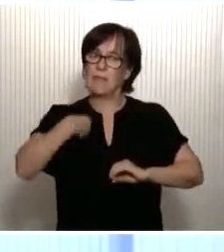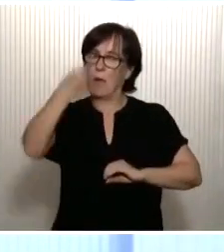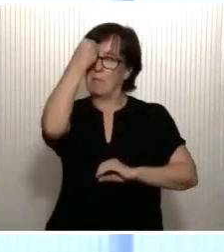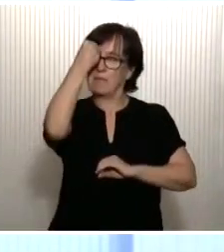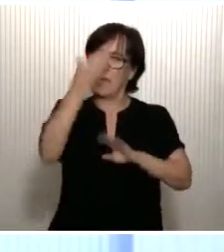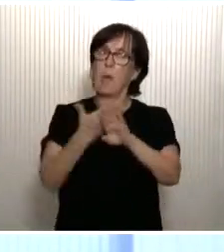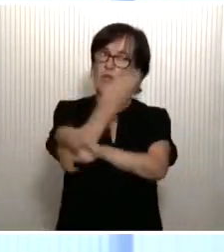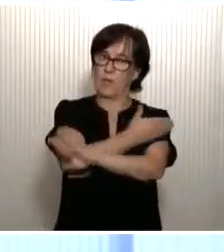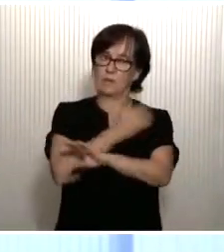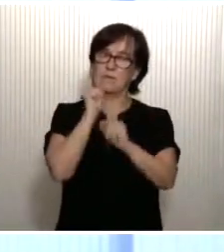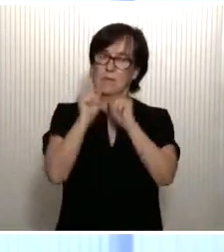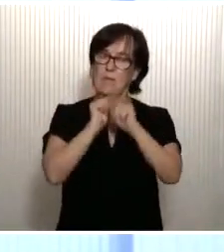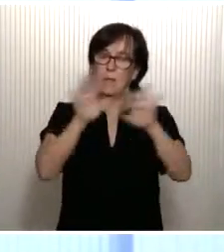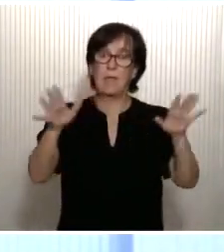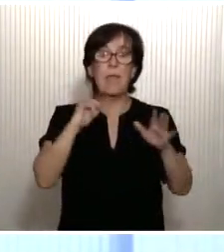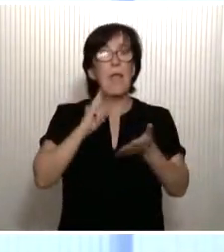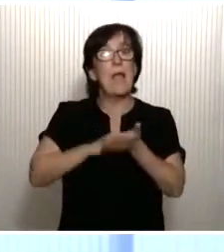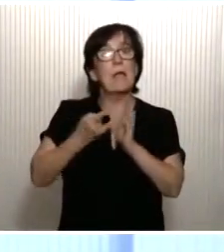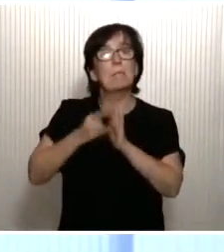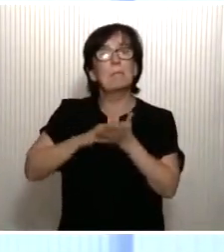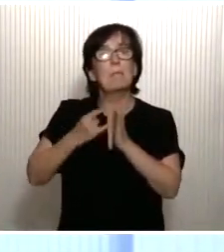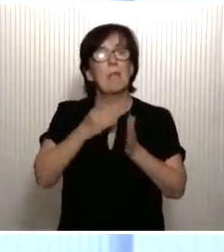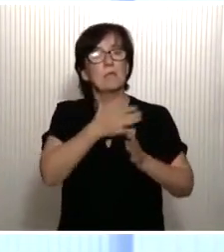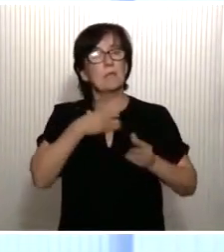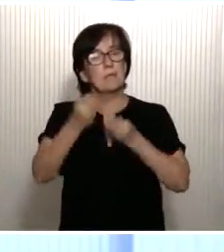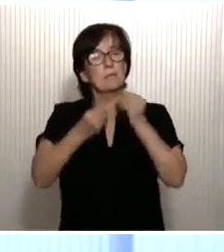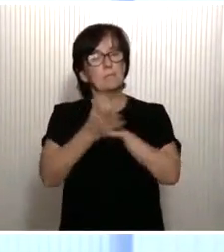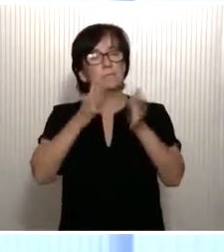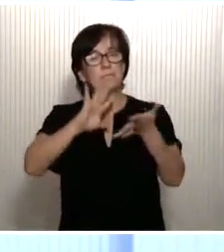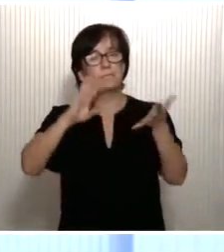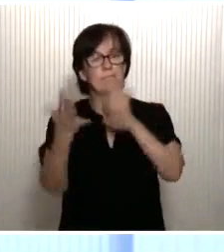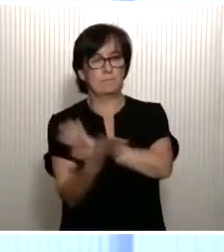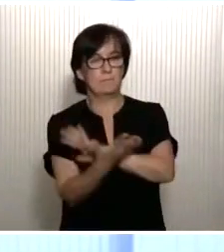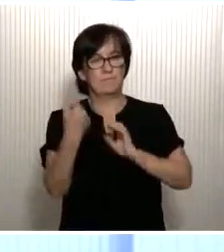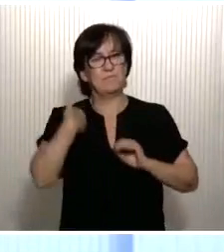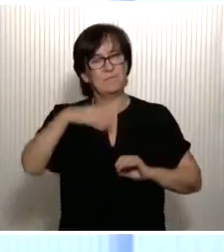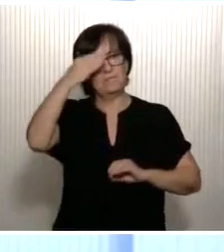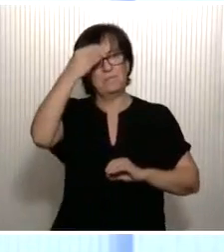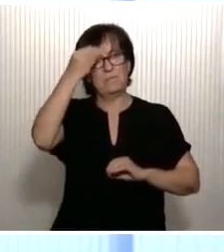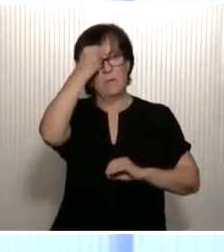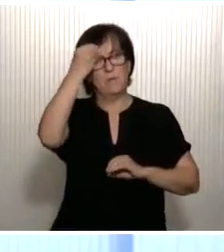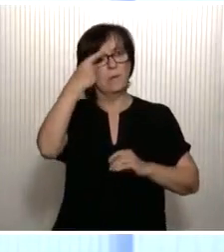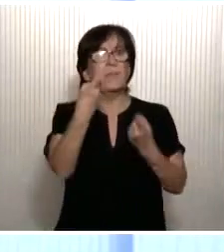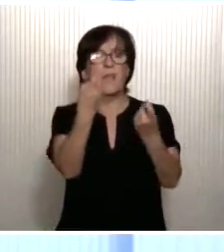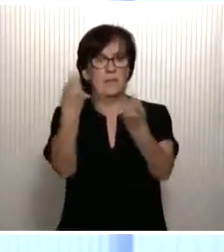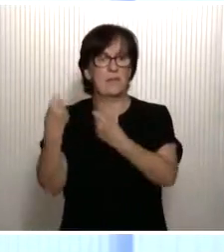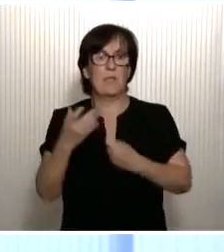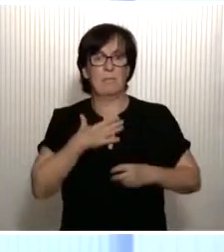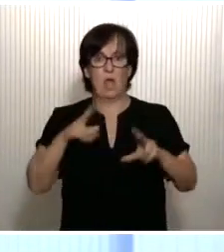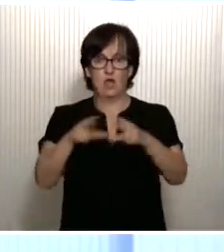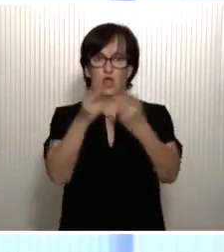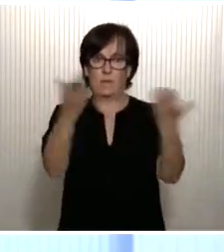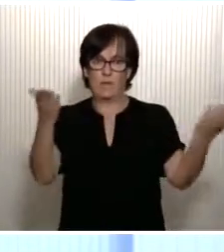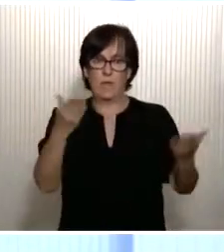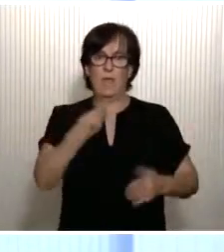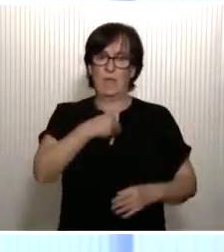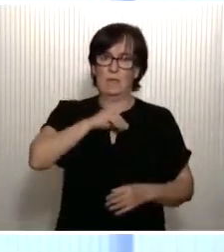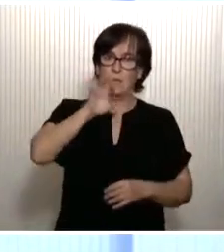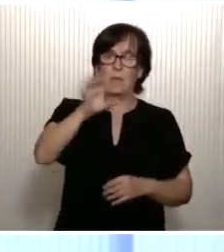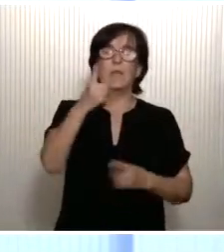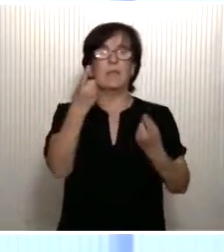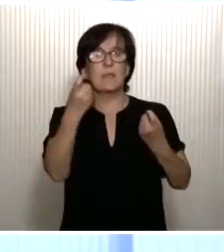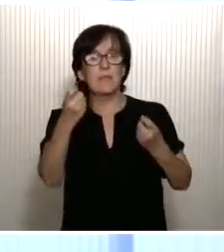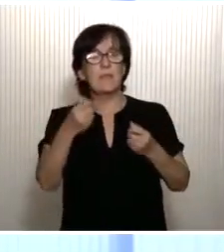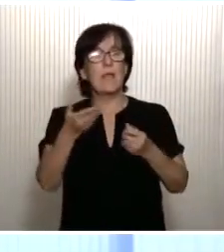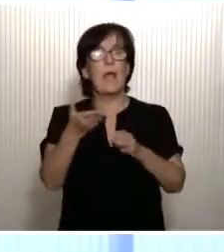la pandemia. Este plan pretende acelerar las transformaciones que ya precisaba nuestra sociedad, nuestro país, España, las que necesitaba